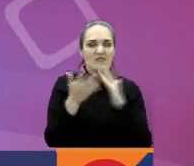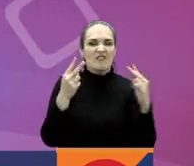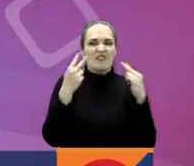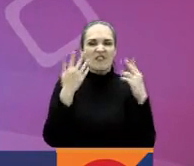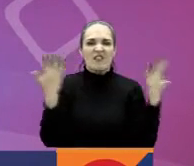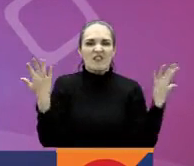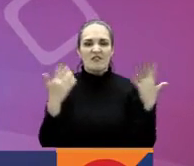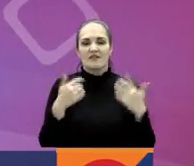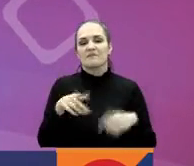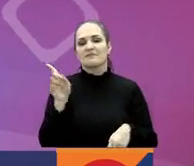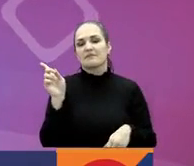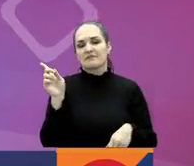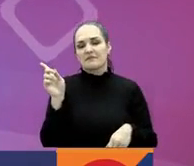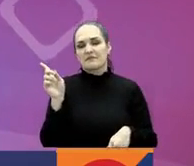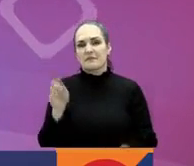sociales como RTBC Noticias.